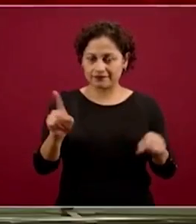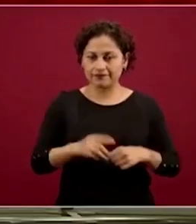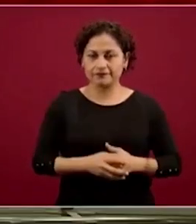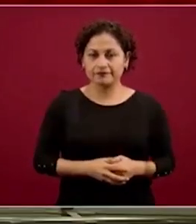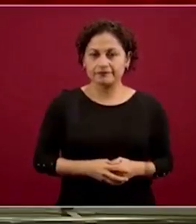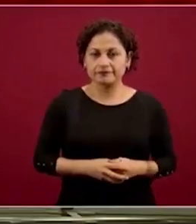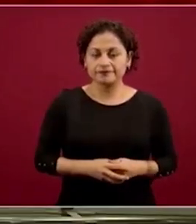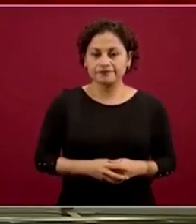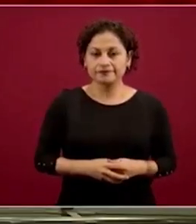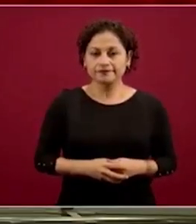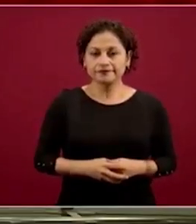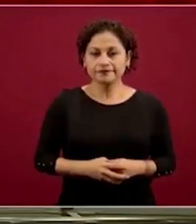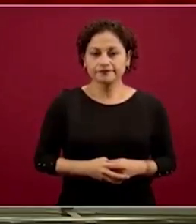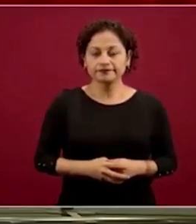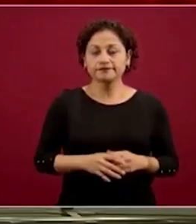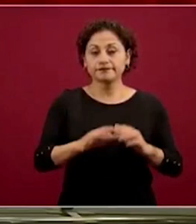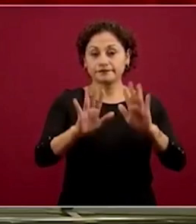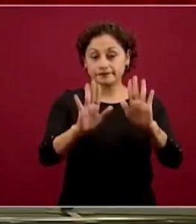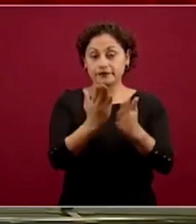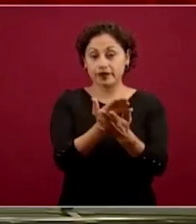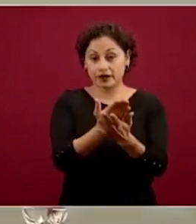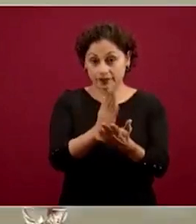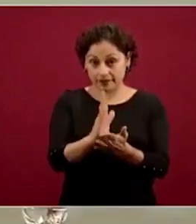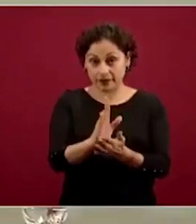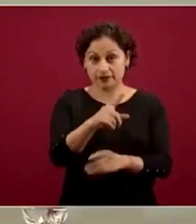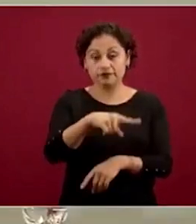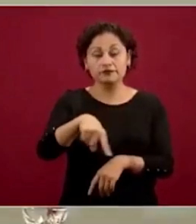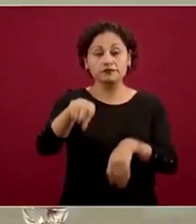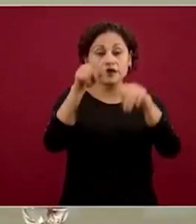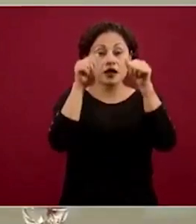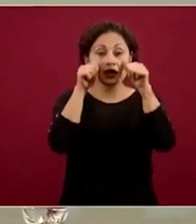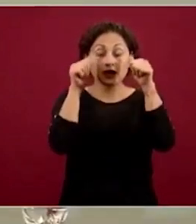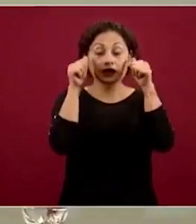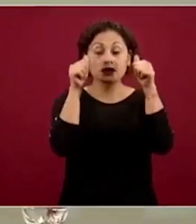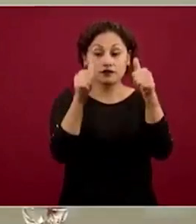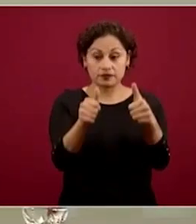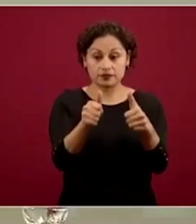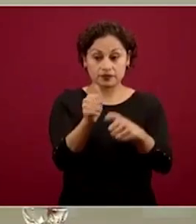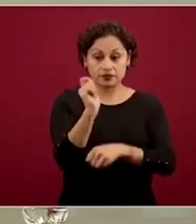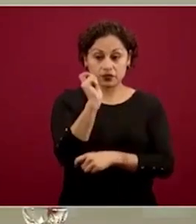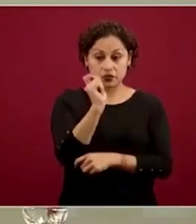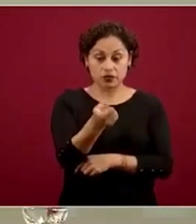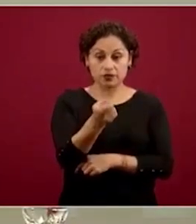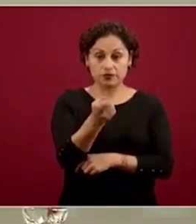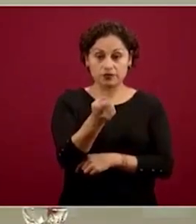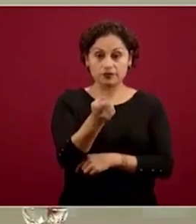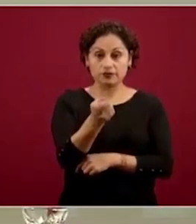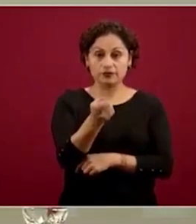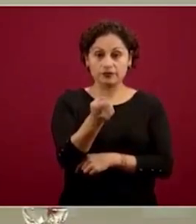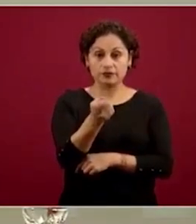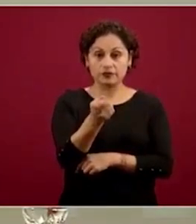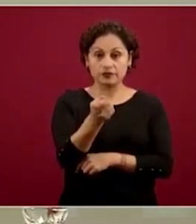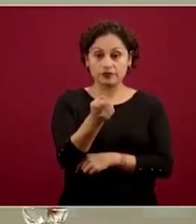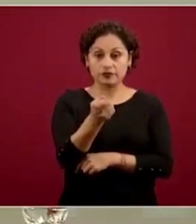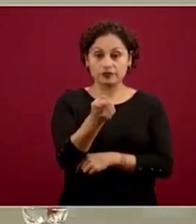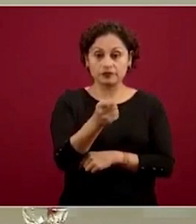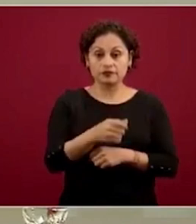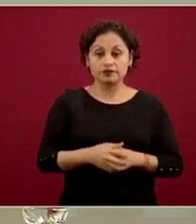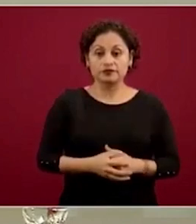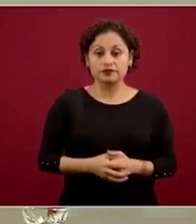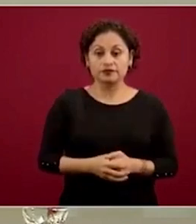Y no perder de vista que no existe en modo alguno un estado de excepción